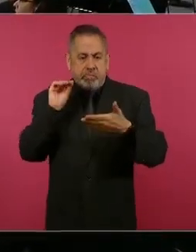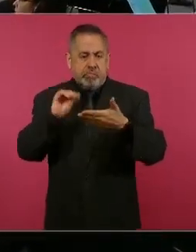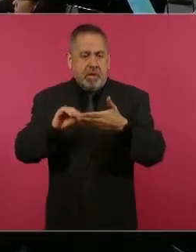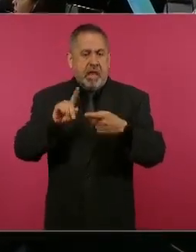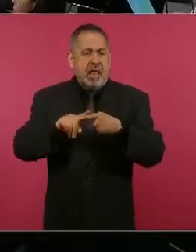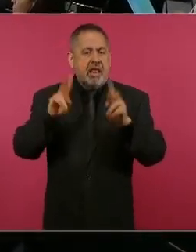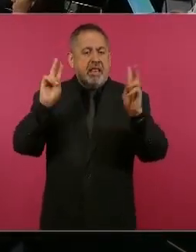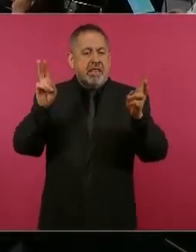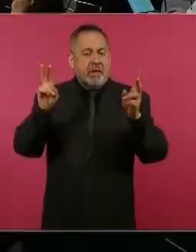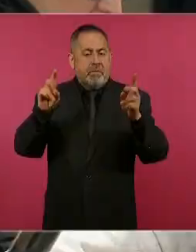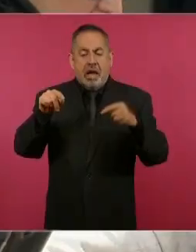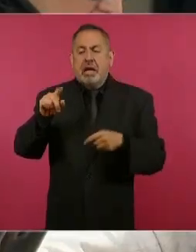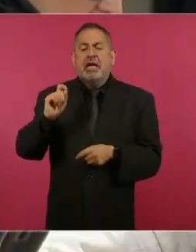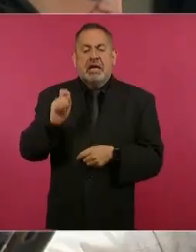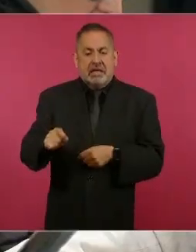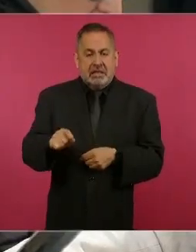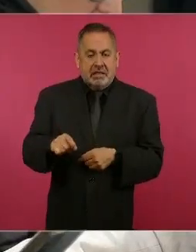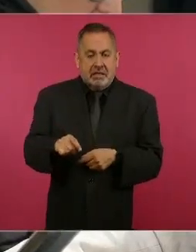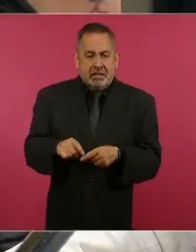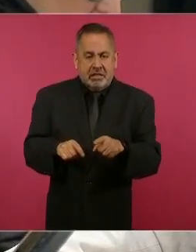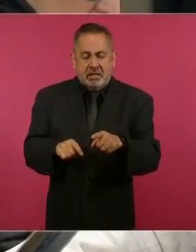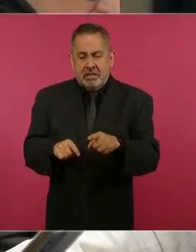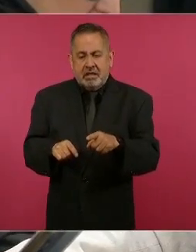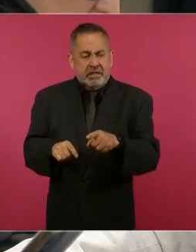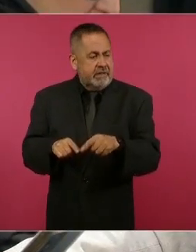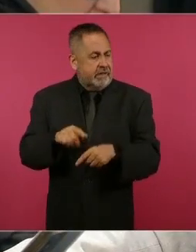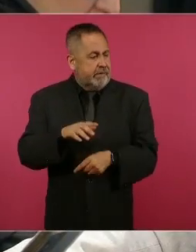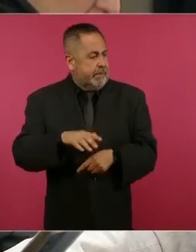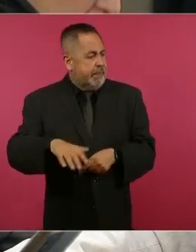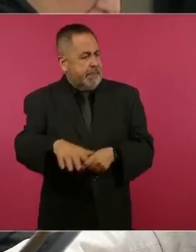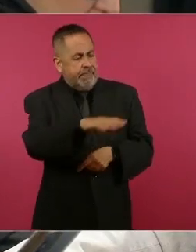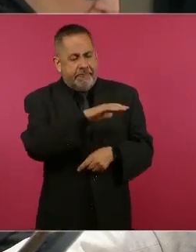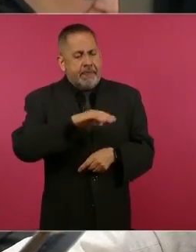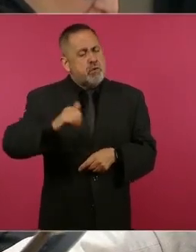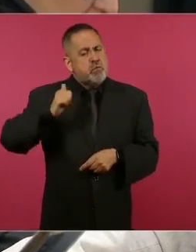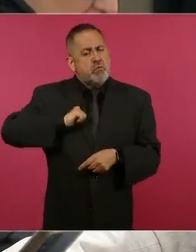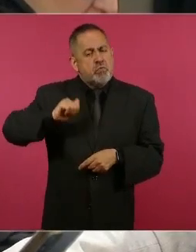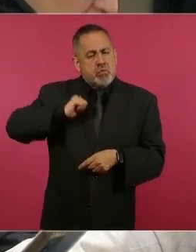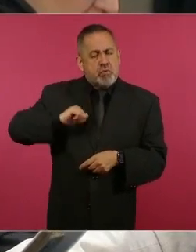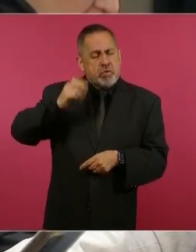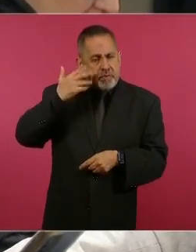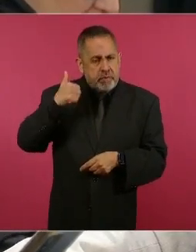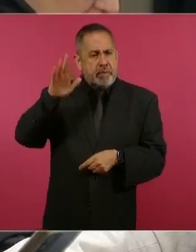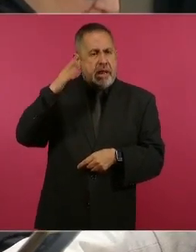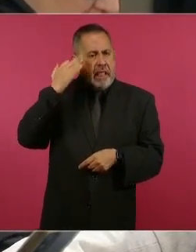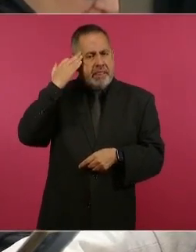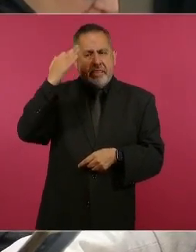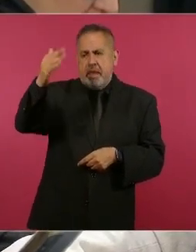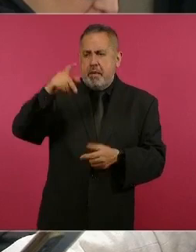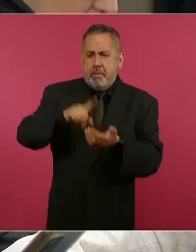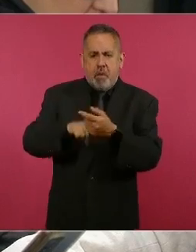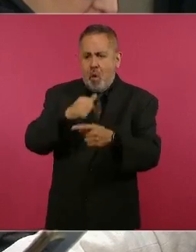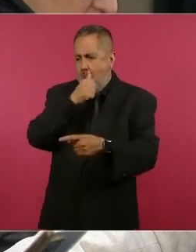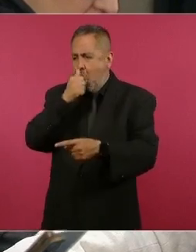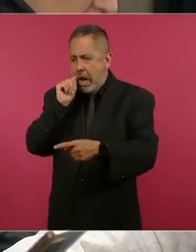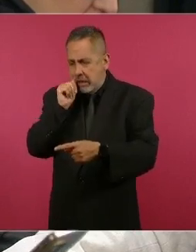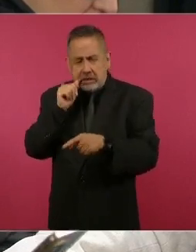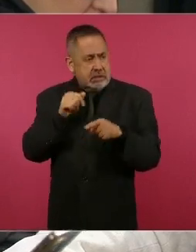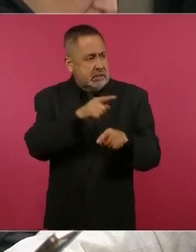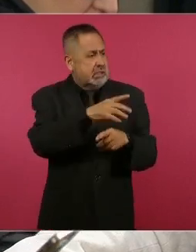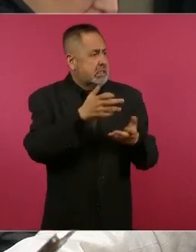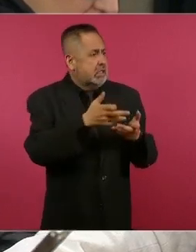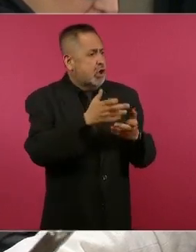el tema de la nacionalización de los bienes del clero emprendidos durante el gobierno de Juárez.